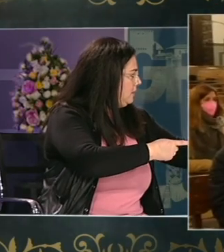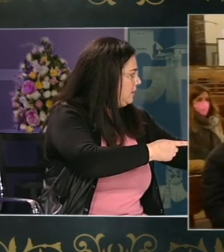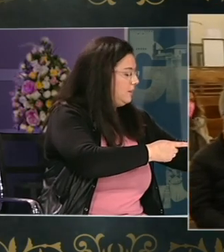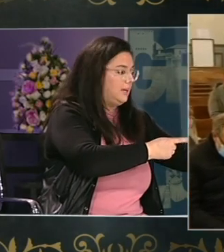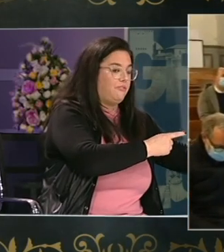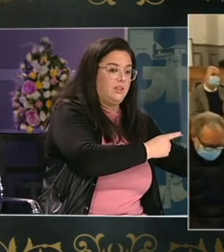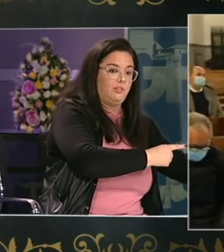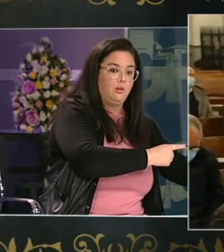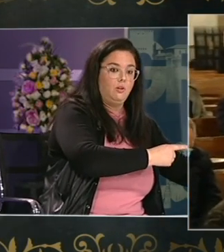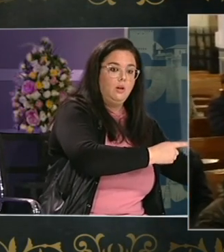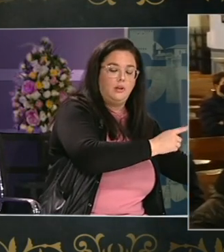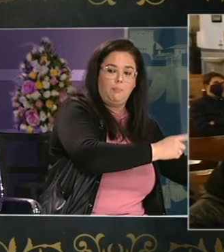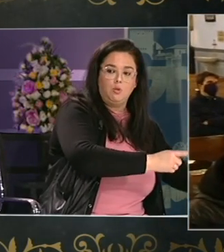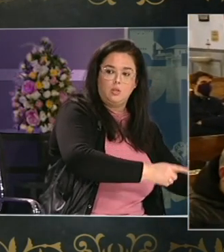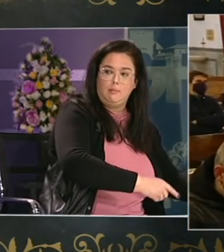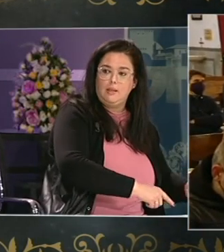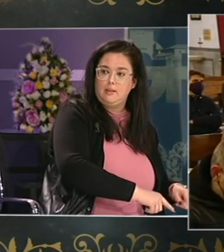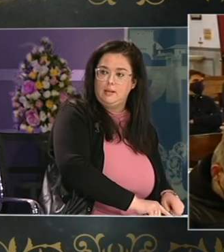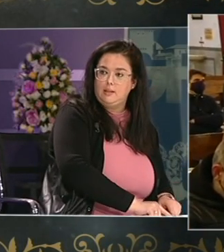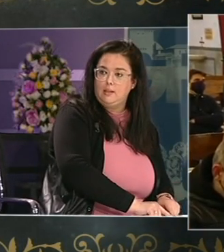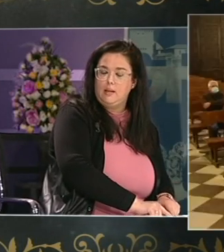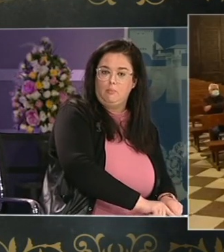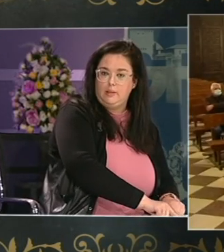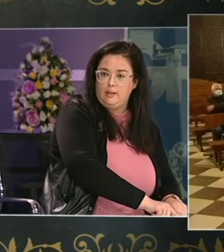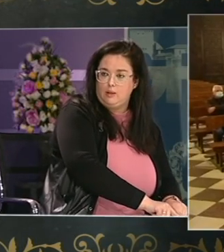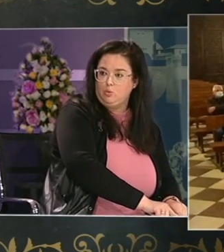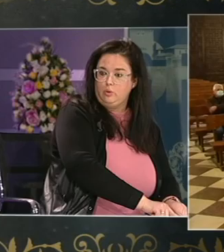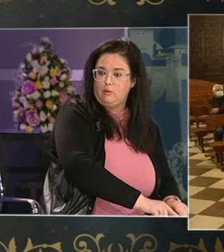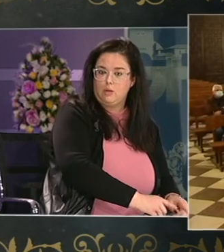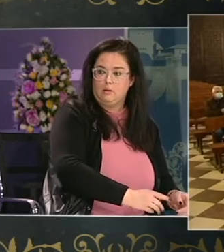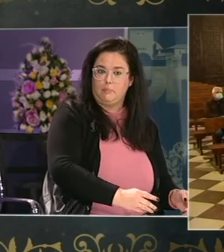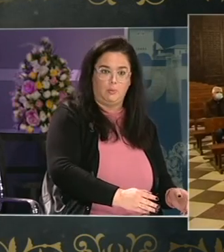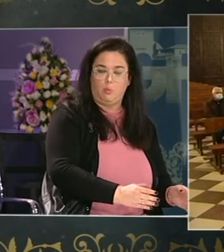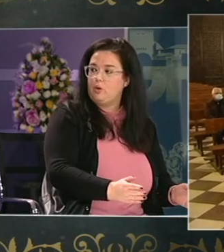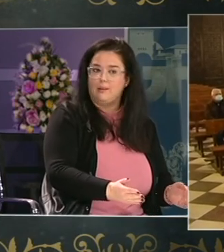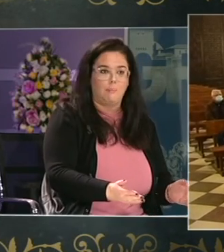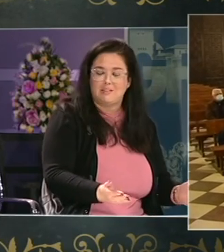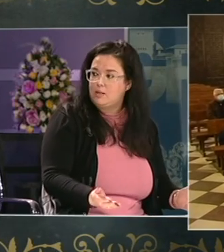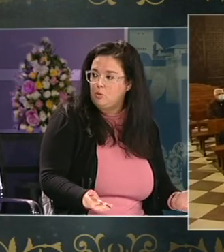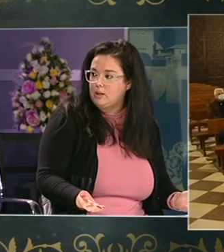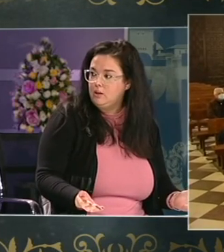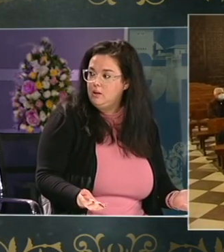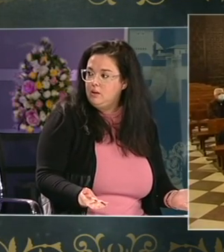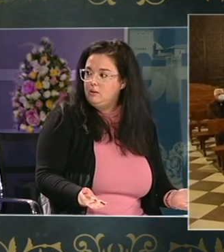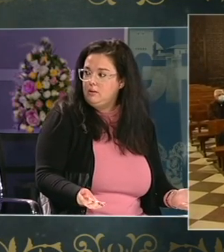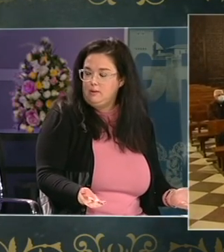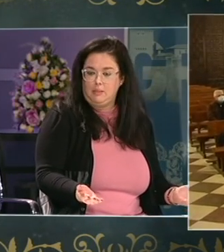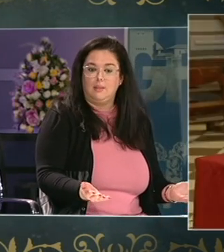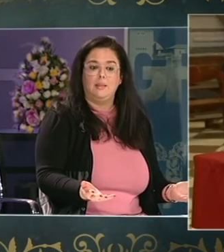la federación responsable de la cultura pero bueno ¿qué está pasando aquí?